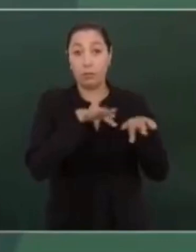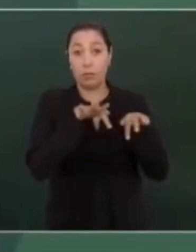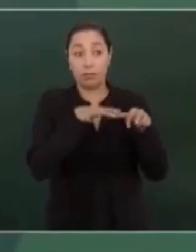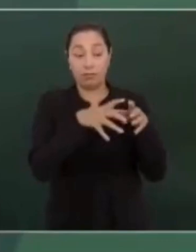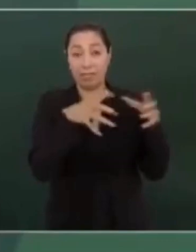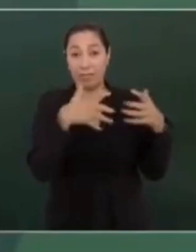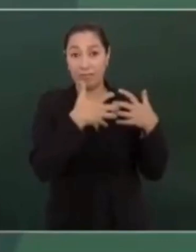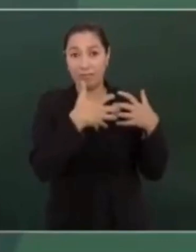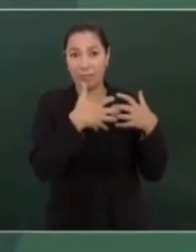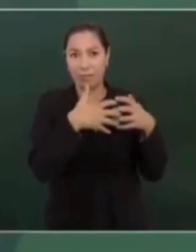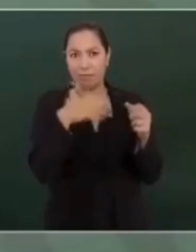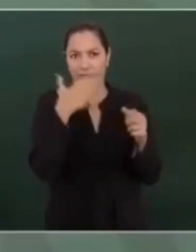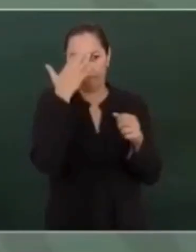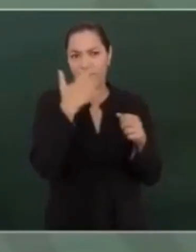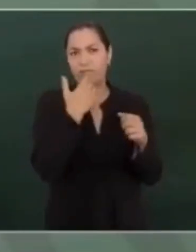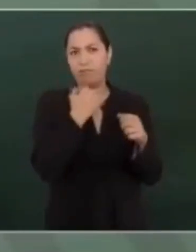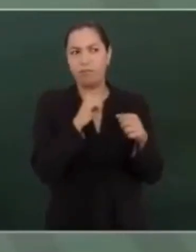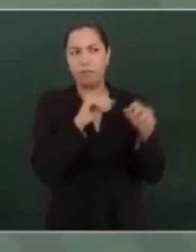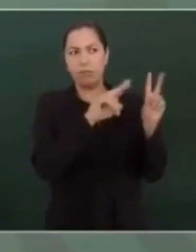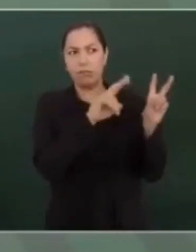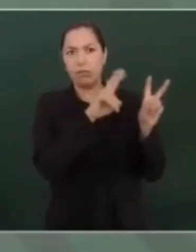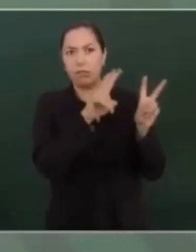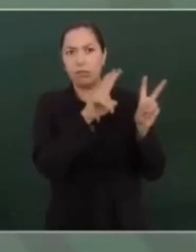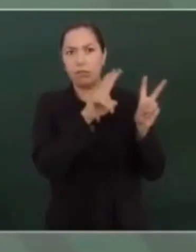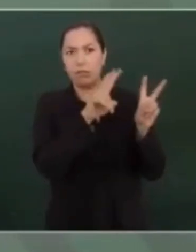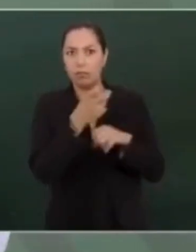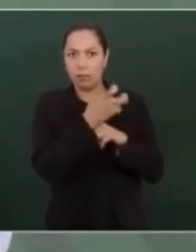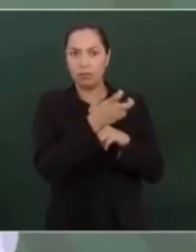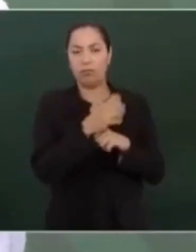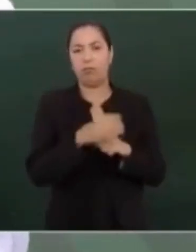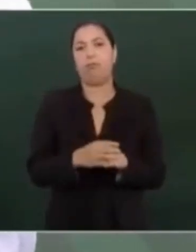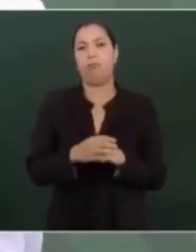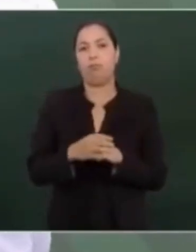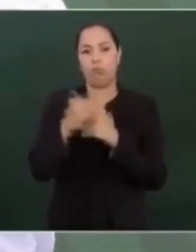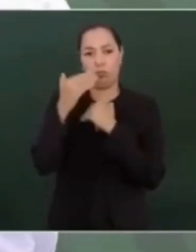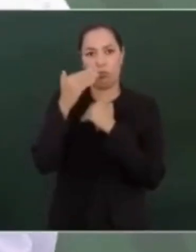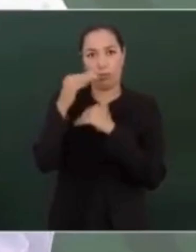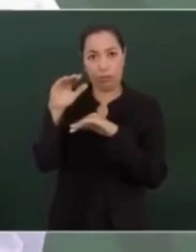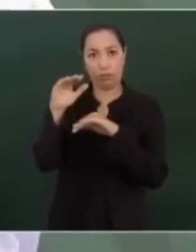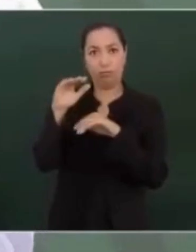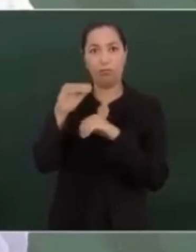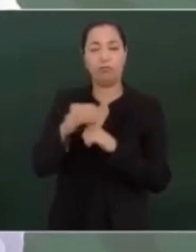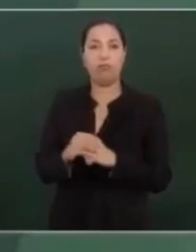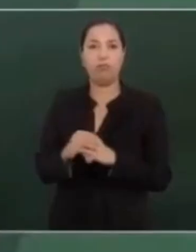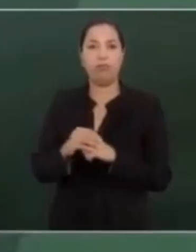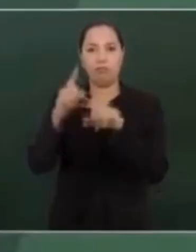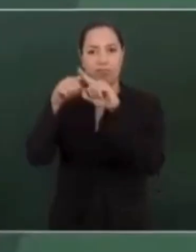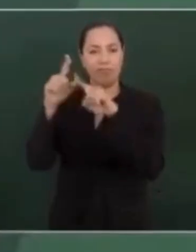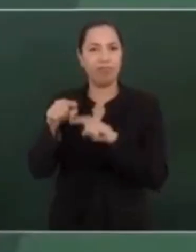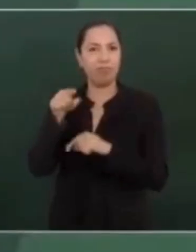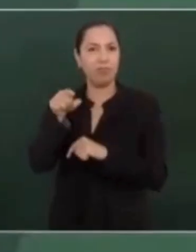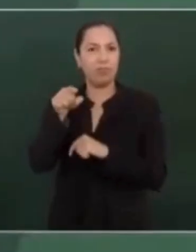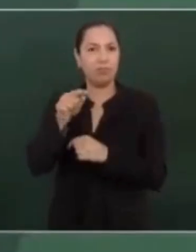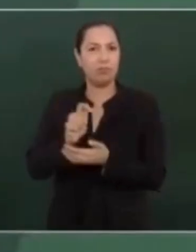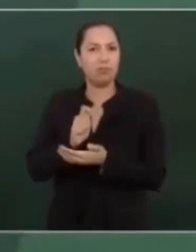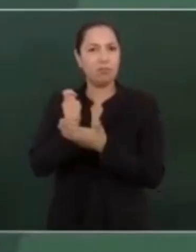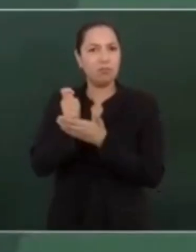los bancos, no pagaban